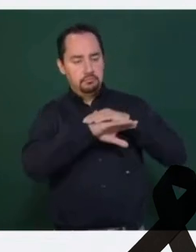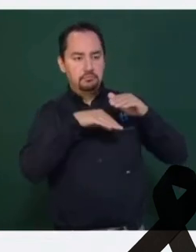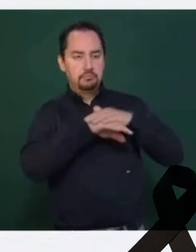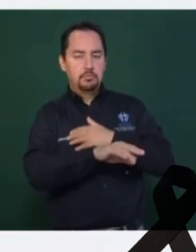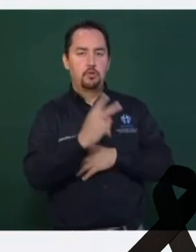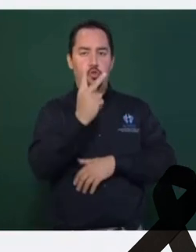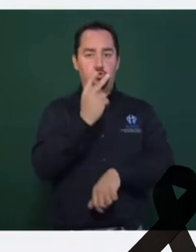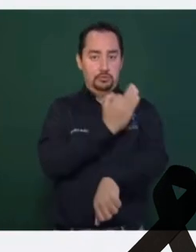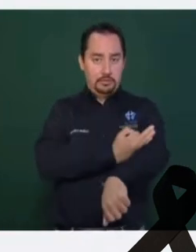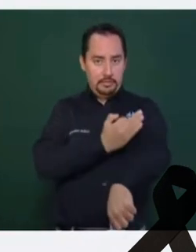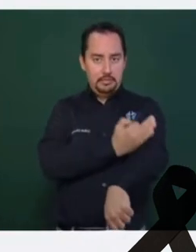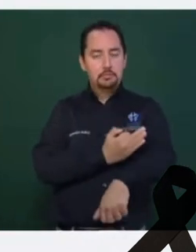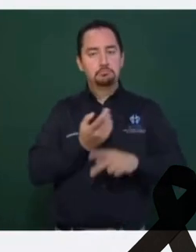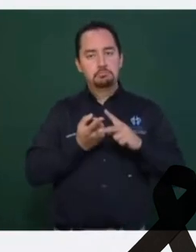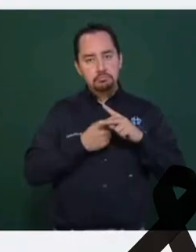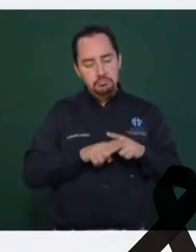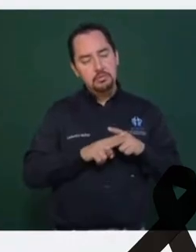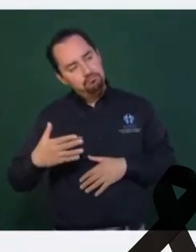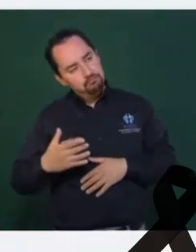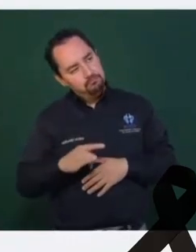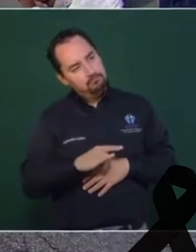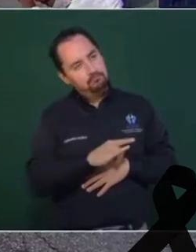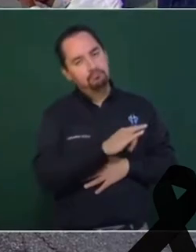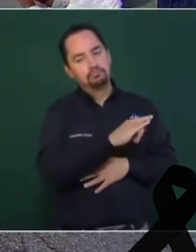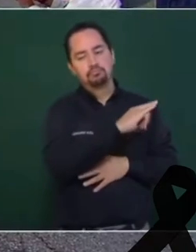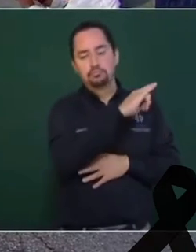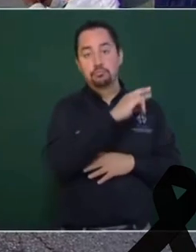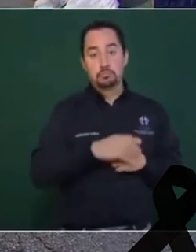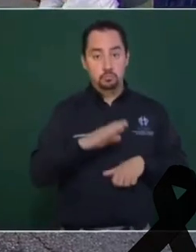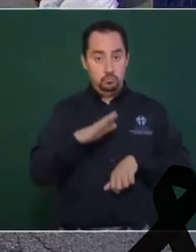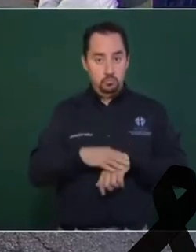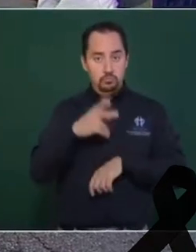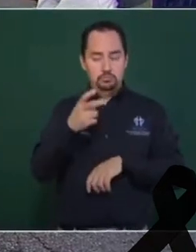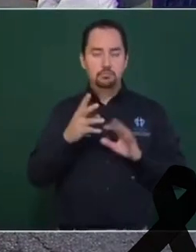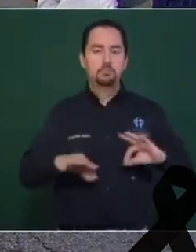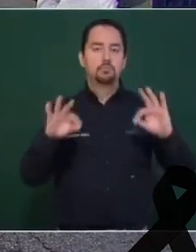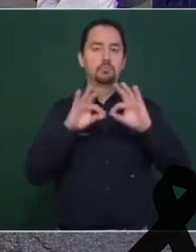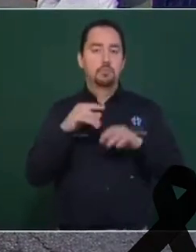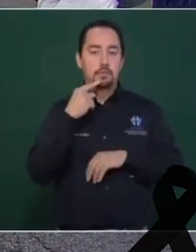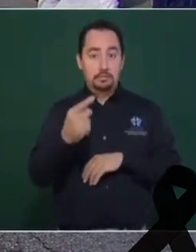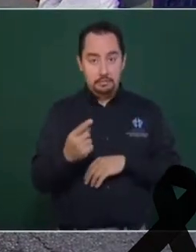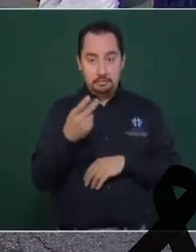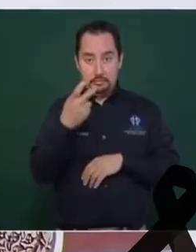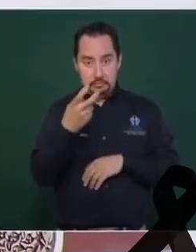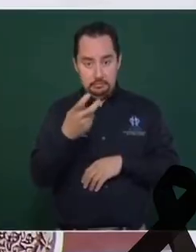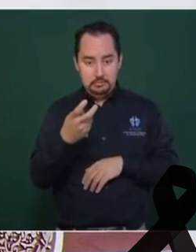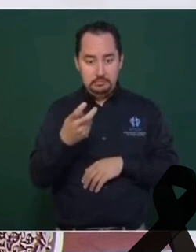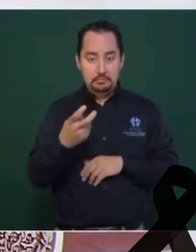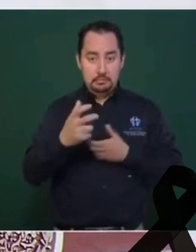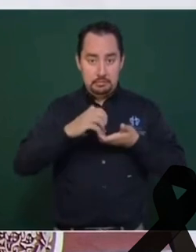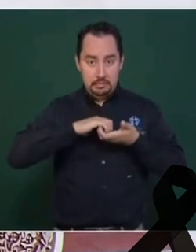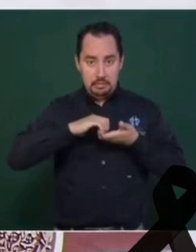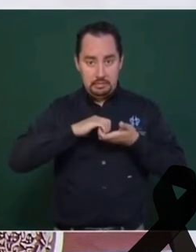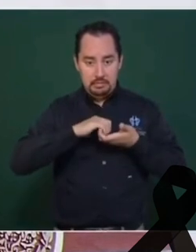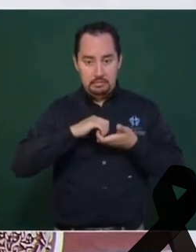menos, iniciaron su movimiento. Por eso, también aquí es importante recalcar que este vehículo no había